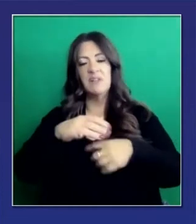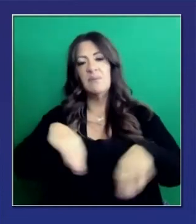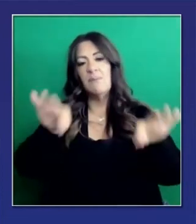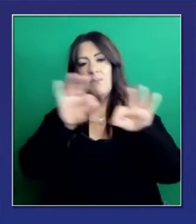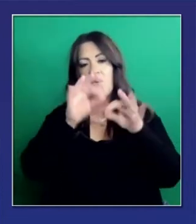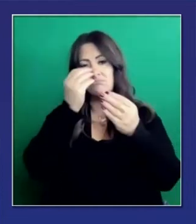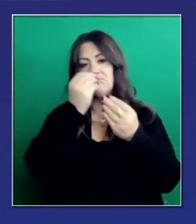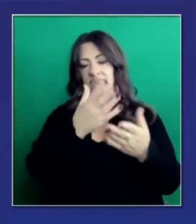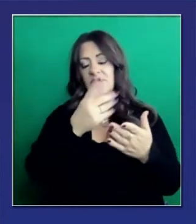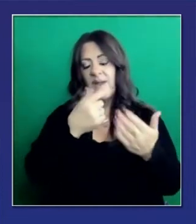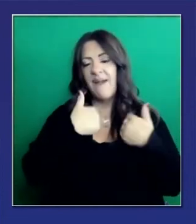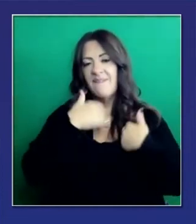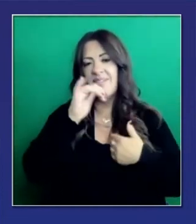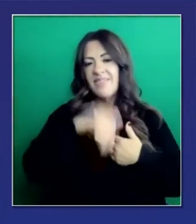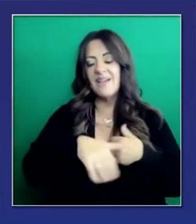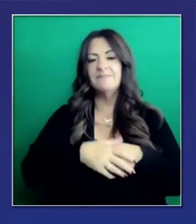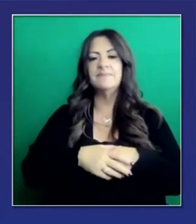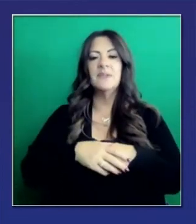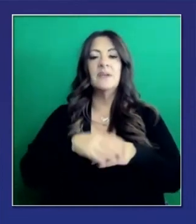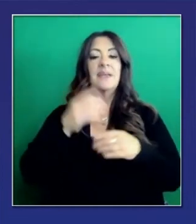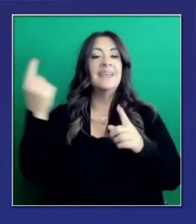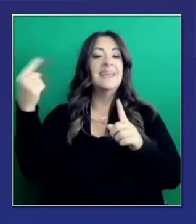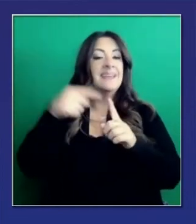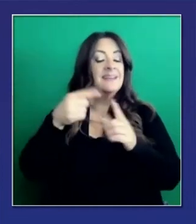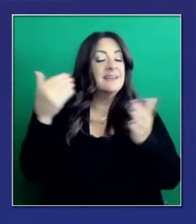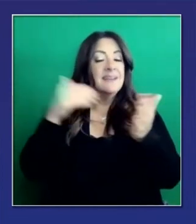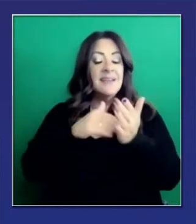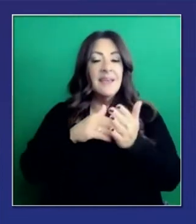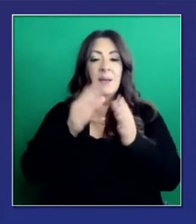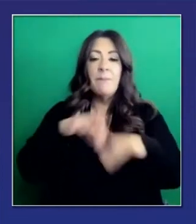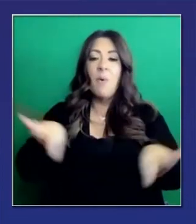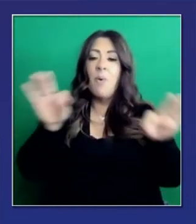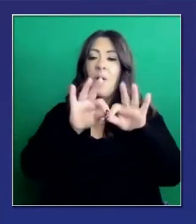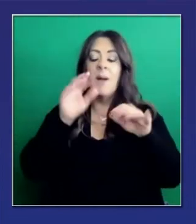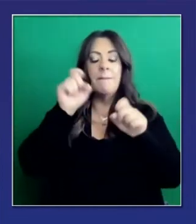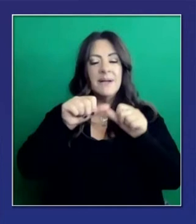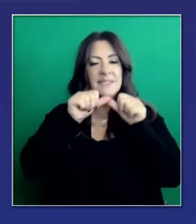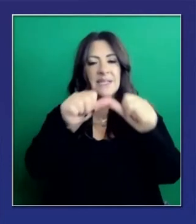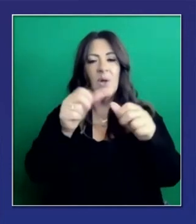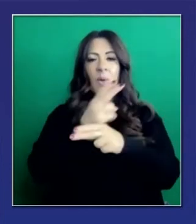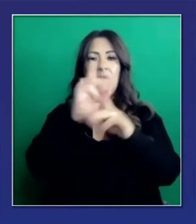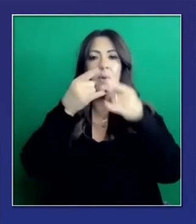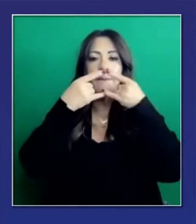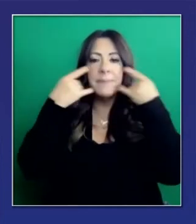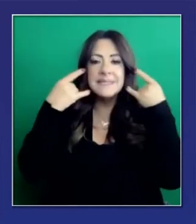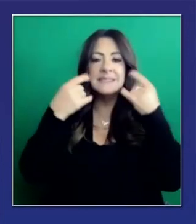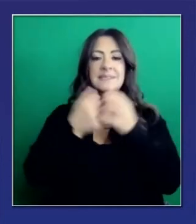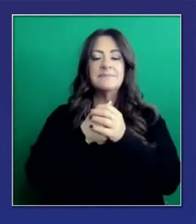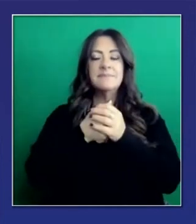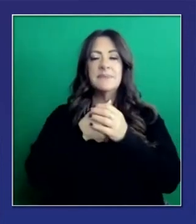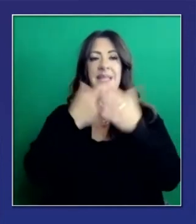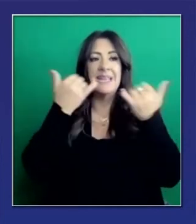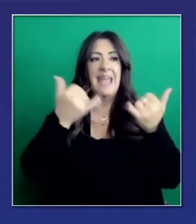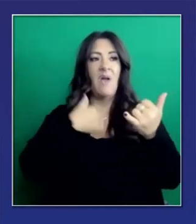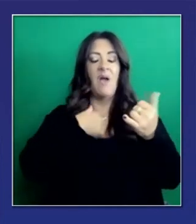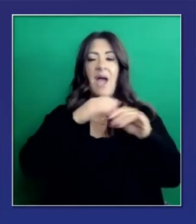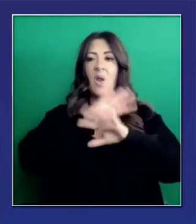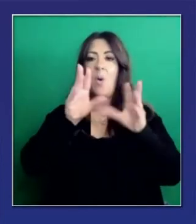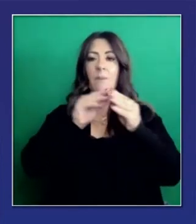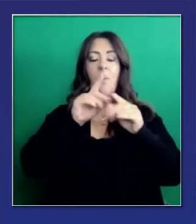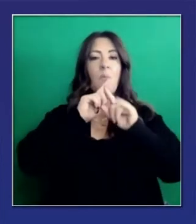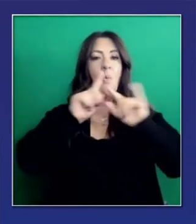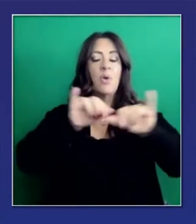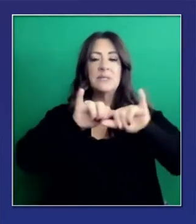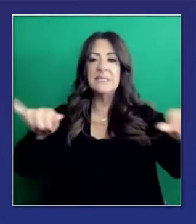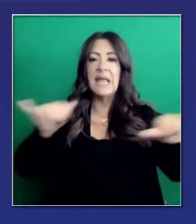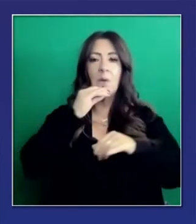evitar grupos de personas, sus actividades, mantenerlas al aire libre, afuera. particularmente que quitamos la orden de quedarse en casa.